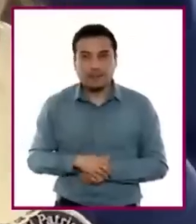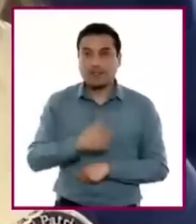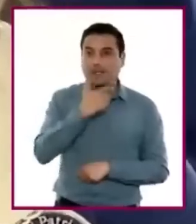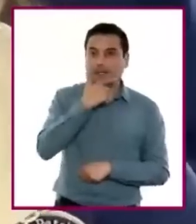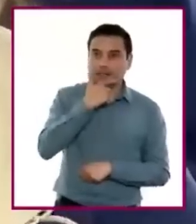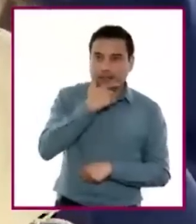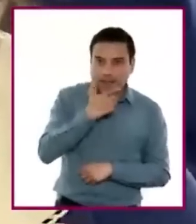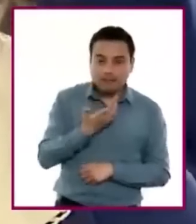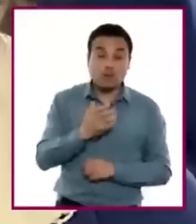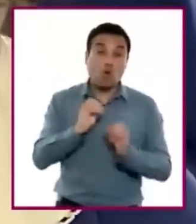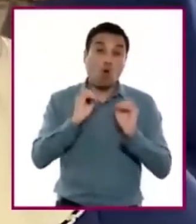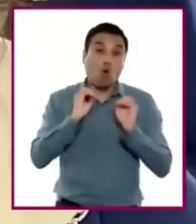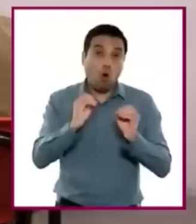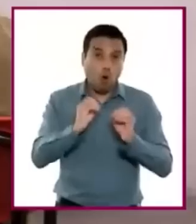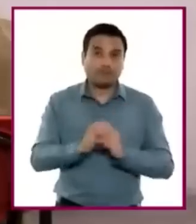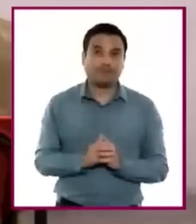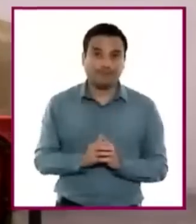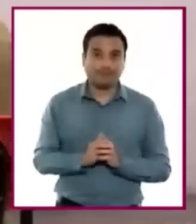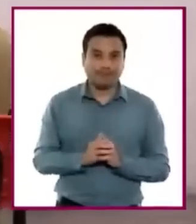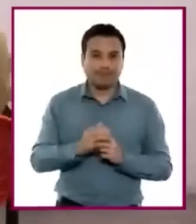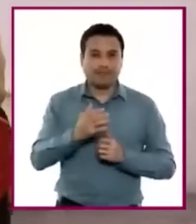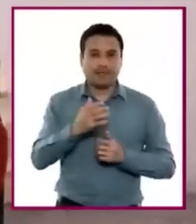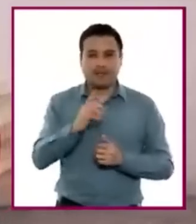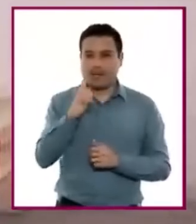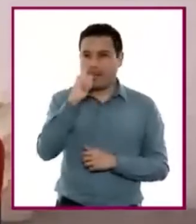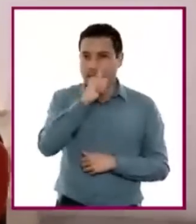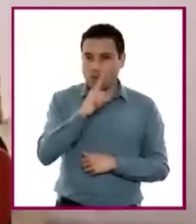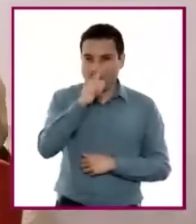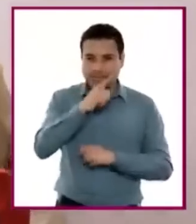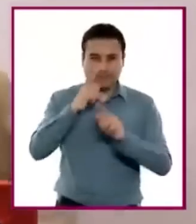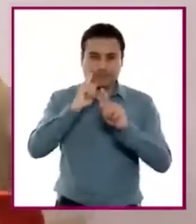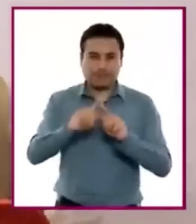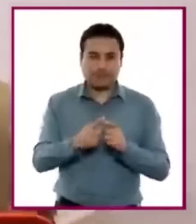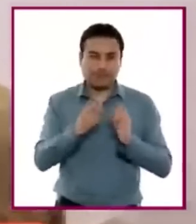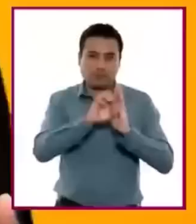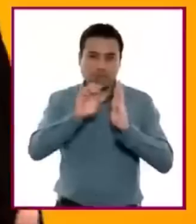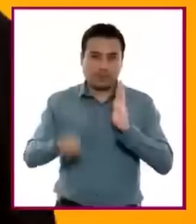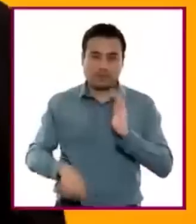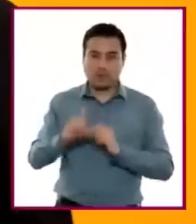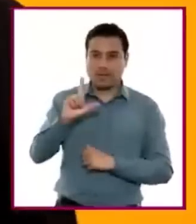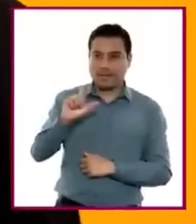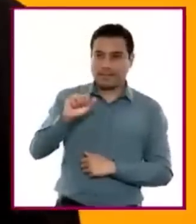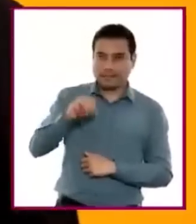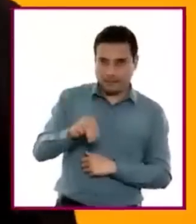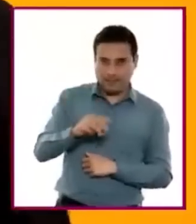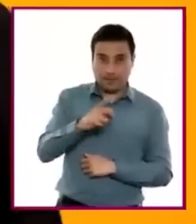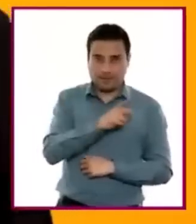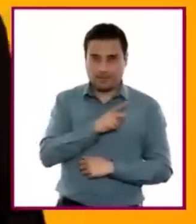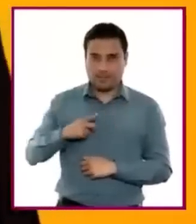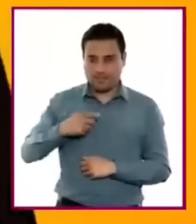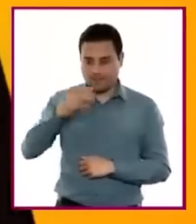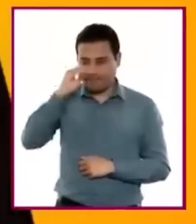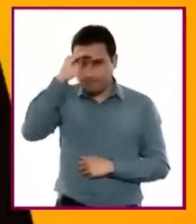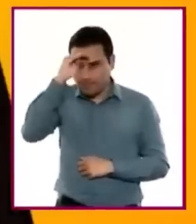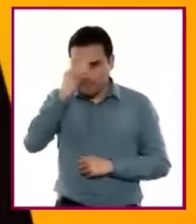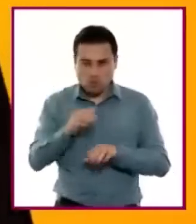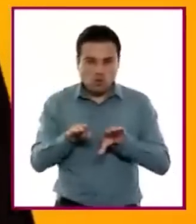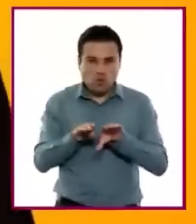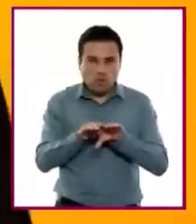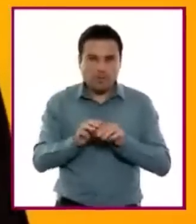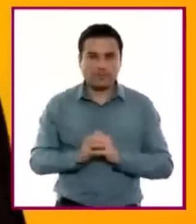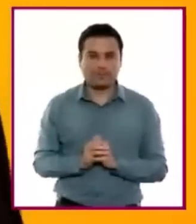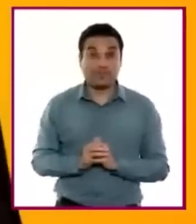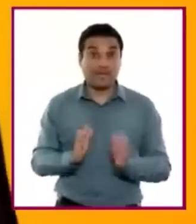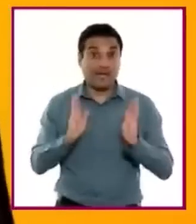o, en su caso, lenguajes alternativos como la lengua de señas. En ese sentido, se plantea que en la fase 2